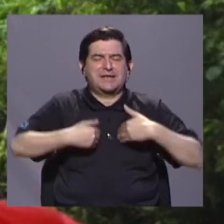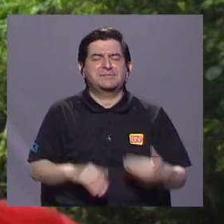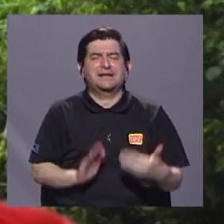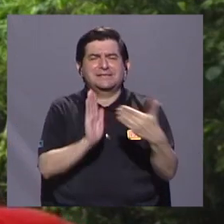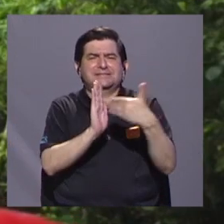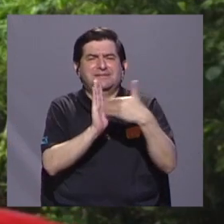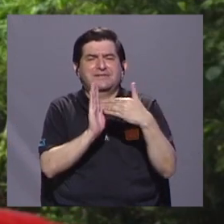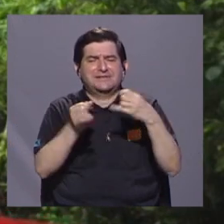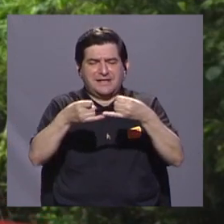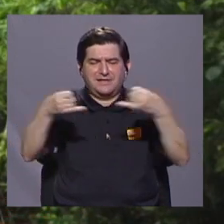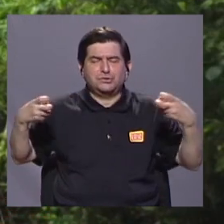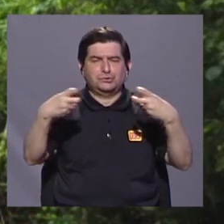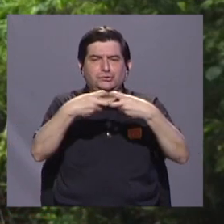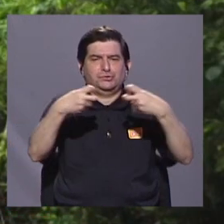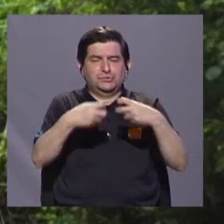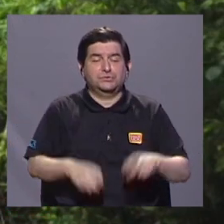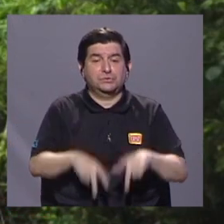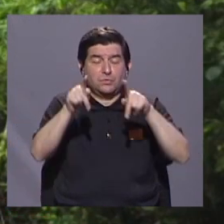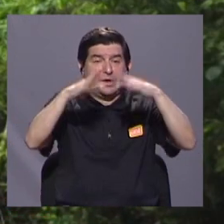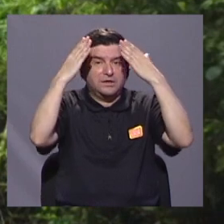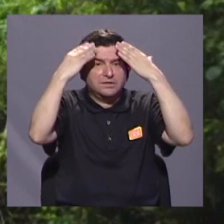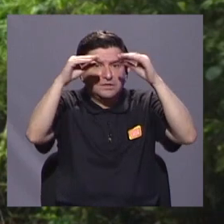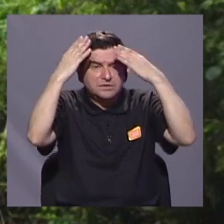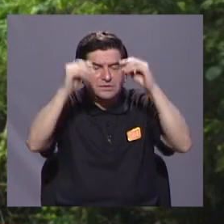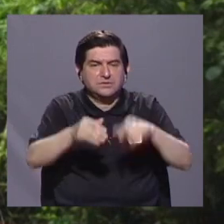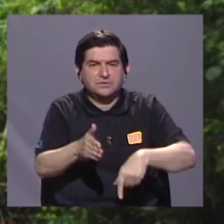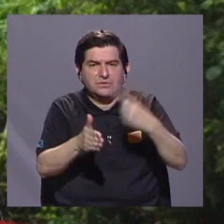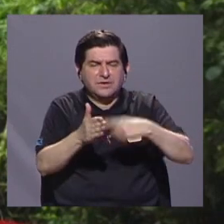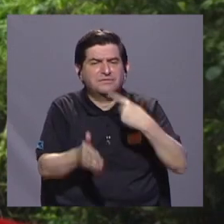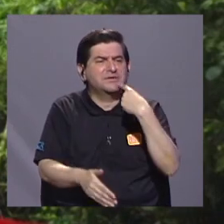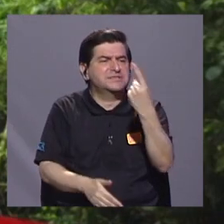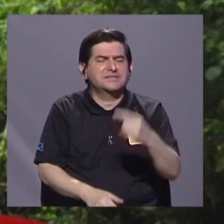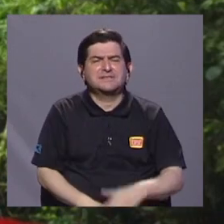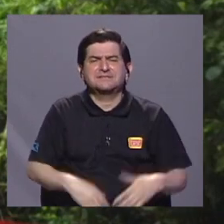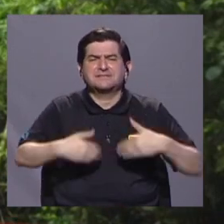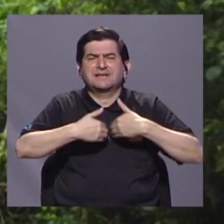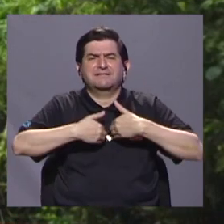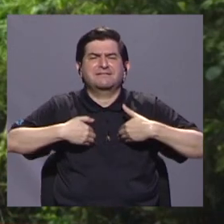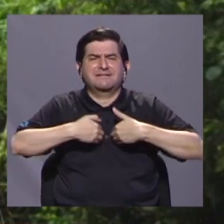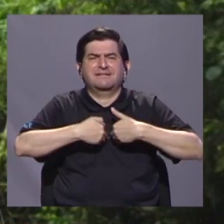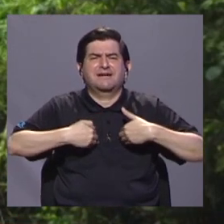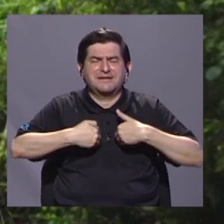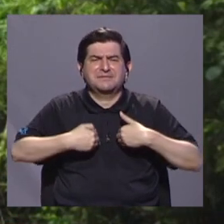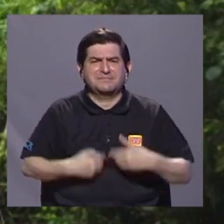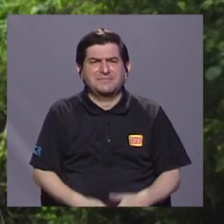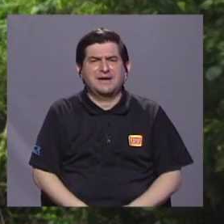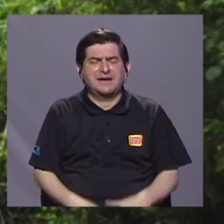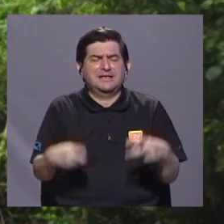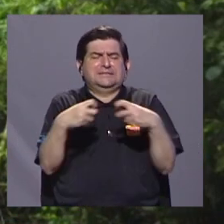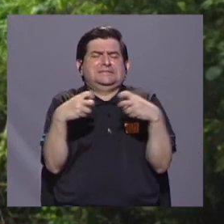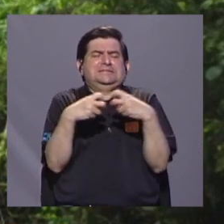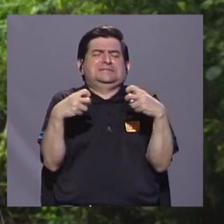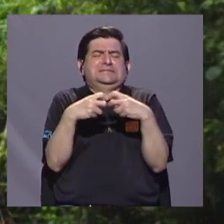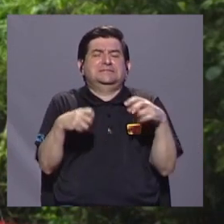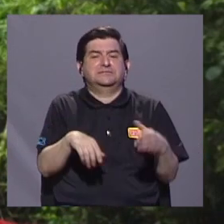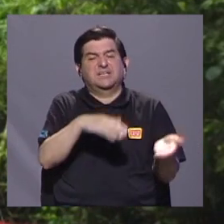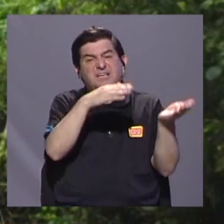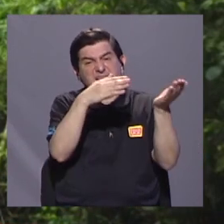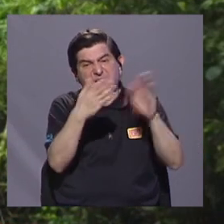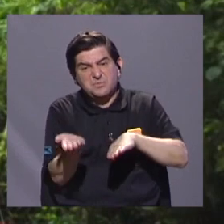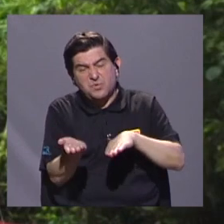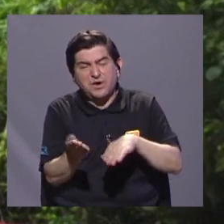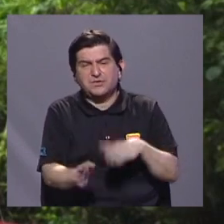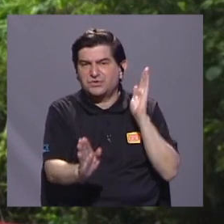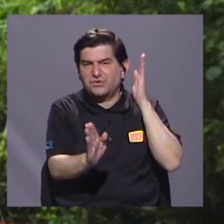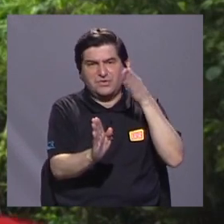Cuando las personas reportan esto, ¿verdad? Muchas veces reportan el animal ya sea electrocutado y muerto directo